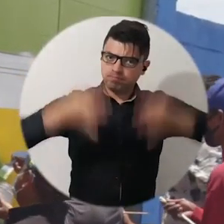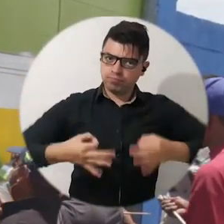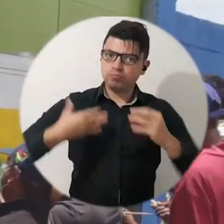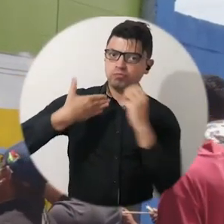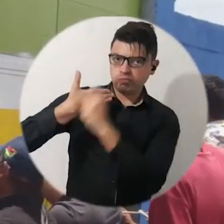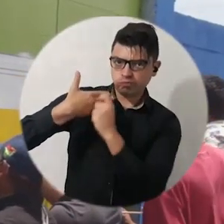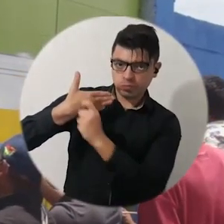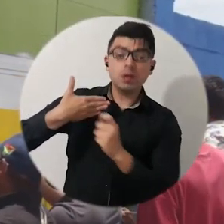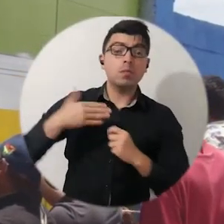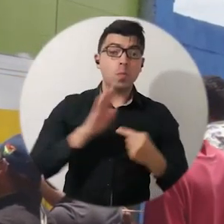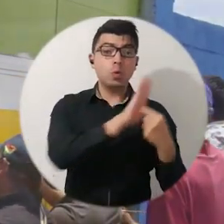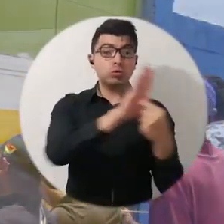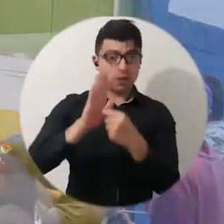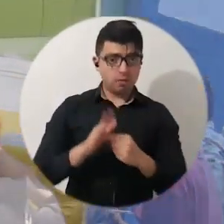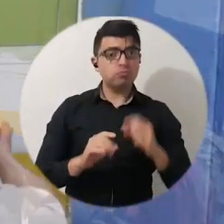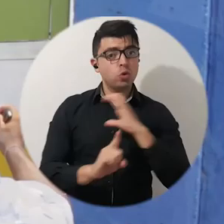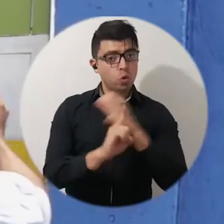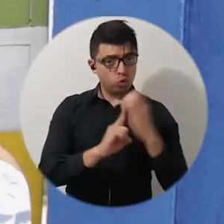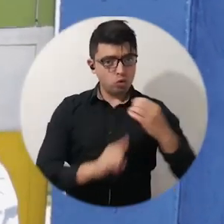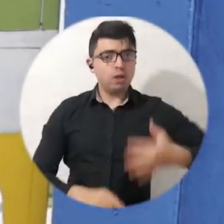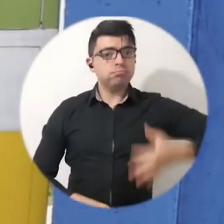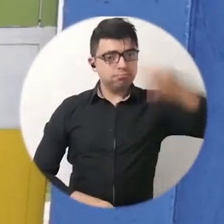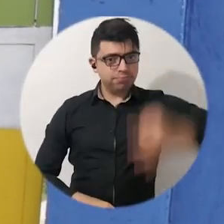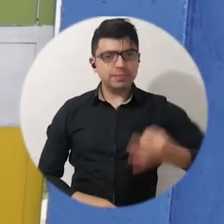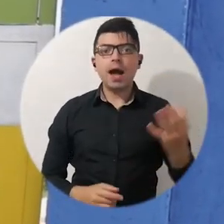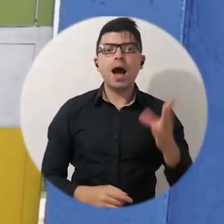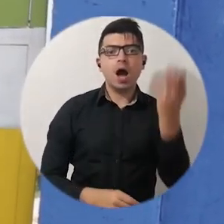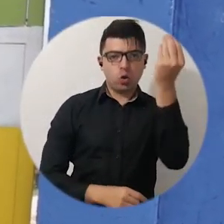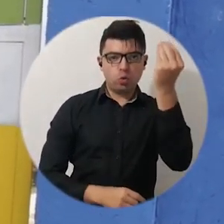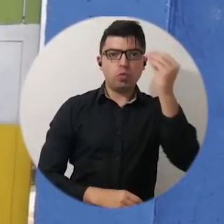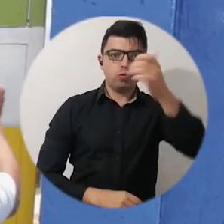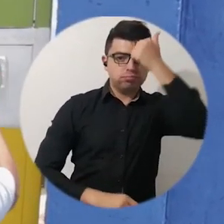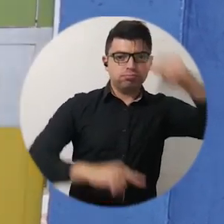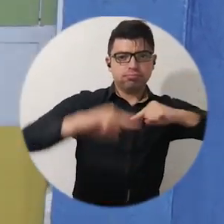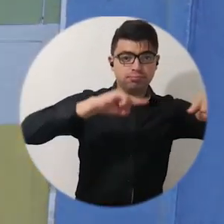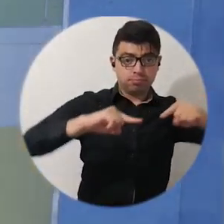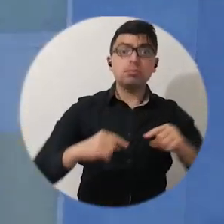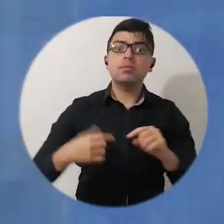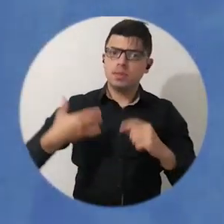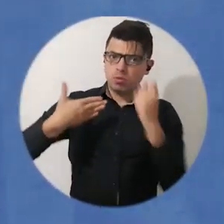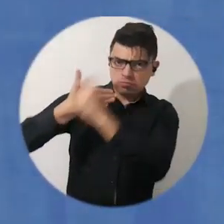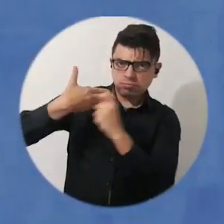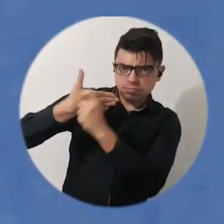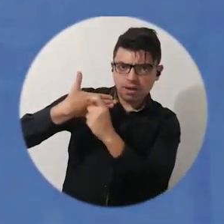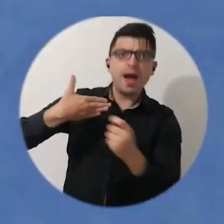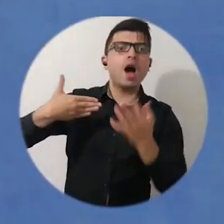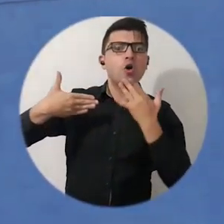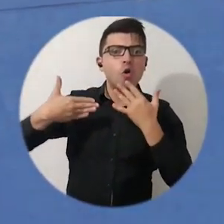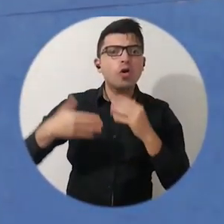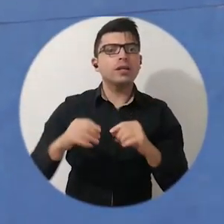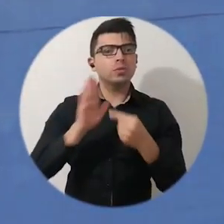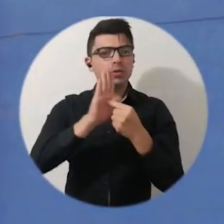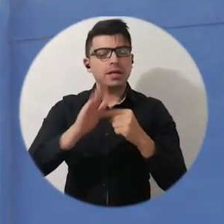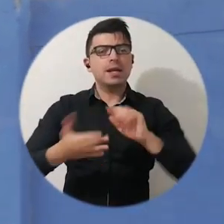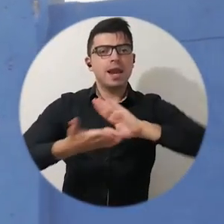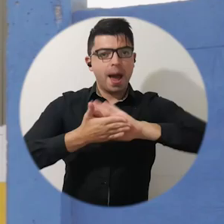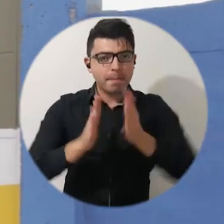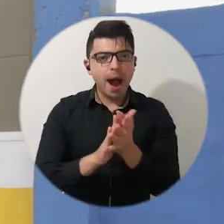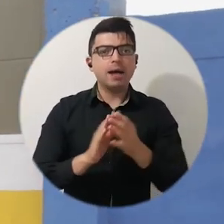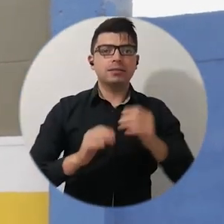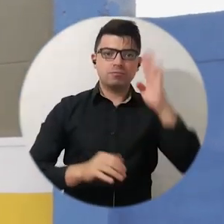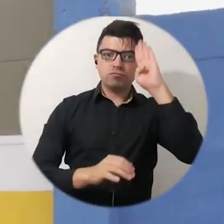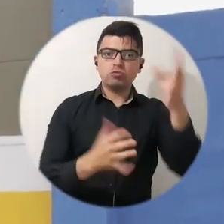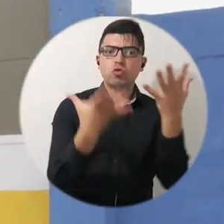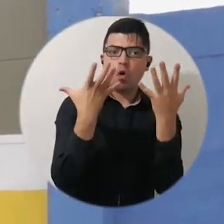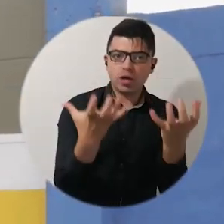demostraron la altura y educación que caracteriza a la alma mater en un mural cuyos colores representan la paz, la esperanza y el